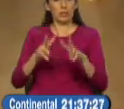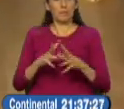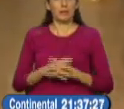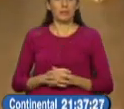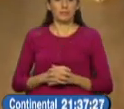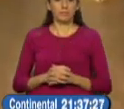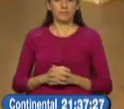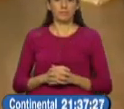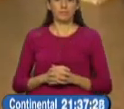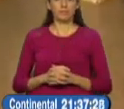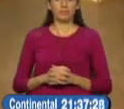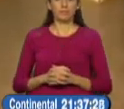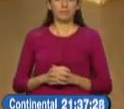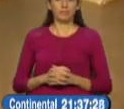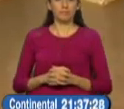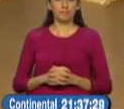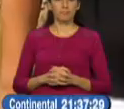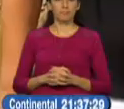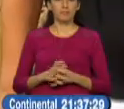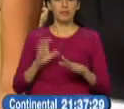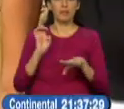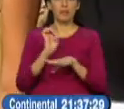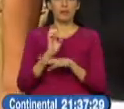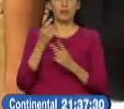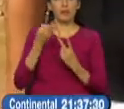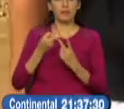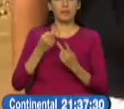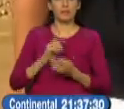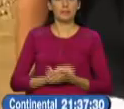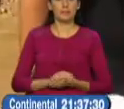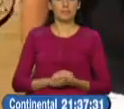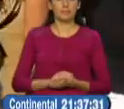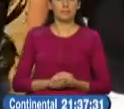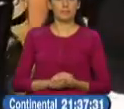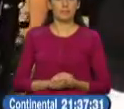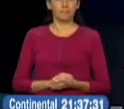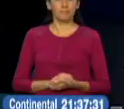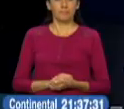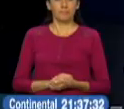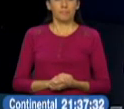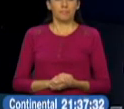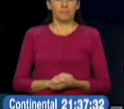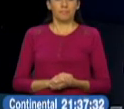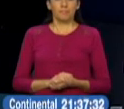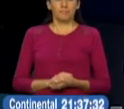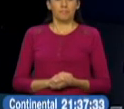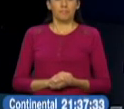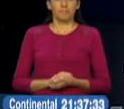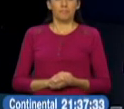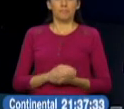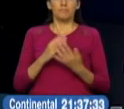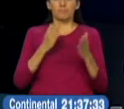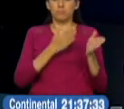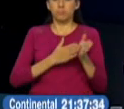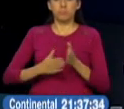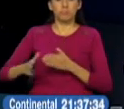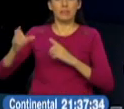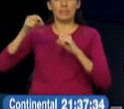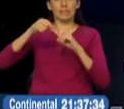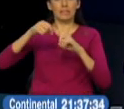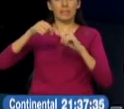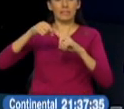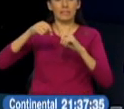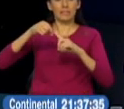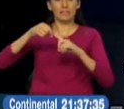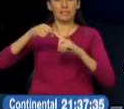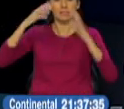Con imágenes de Javier Alarcón en la provincia de Manaví, César Eduarte, Ecuador TV. Y el temporal invernal que soporta Quito afecta a la